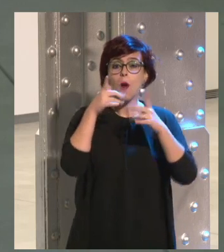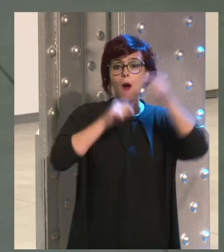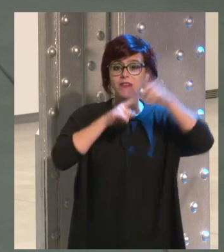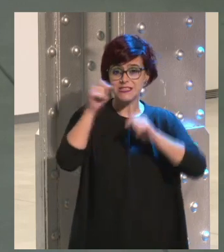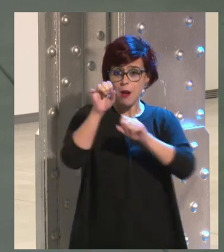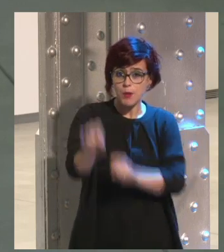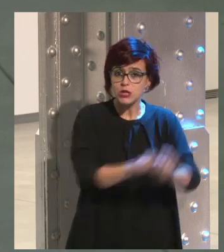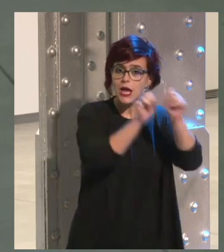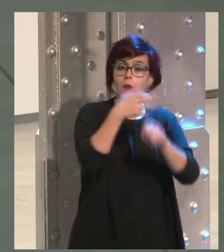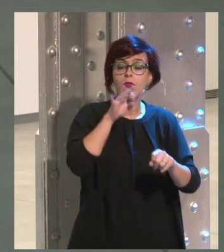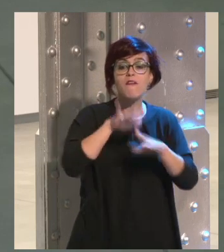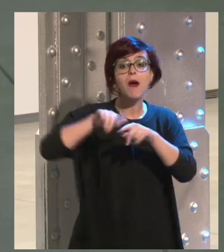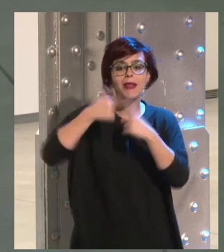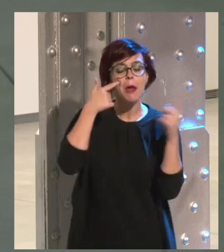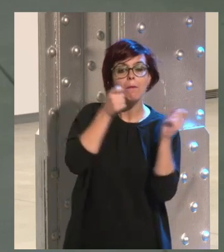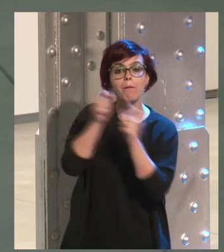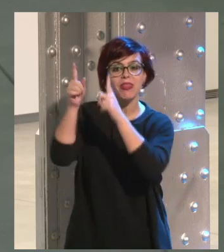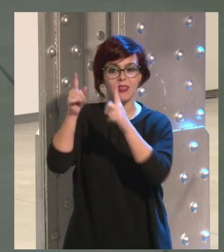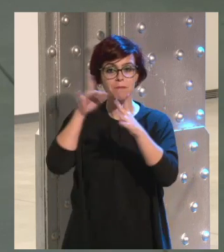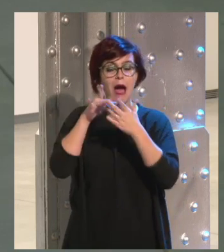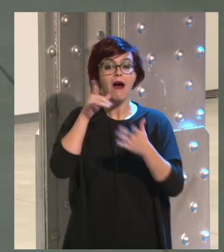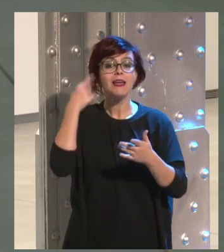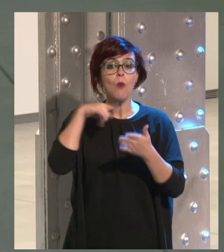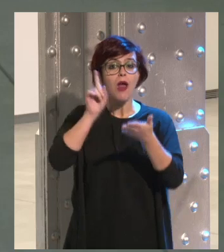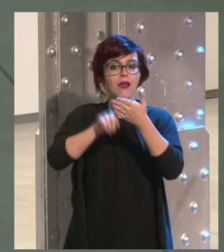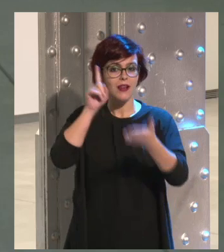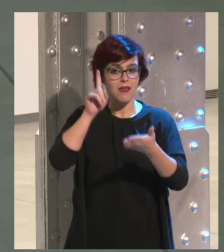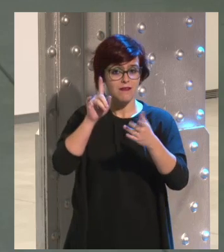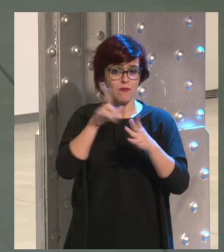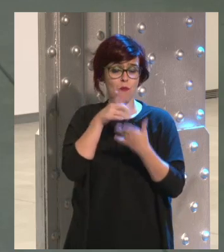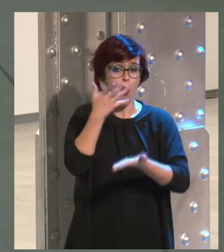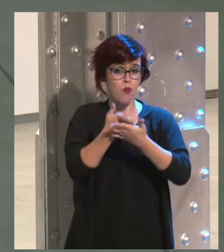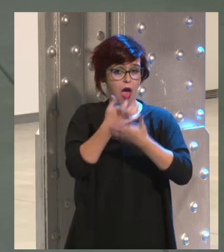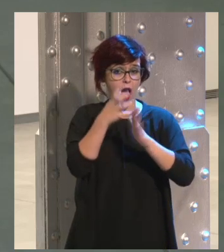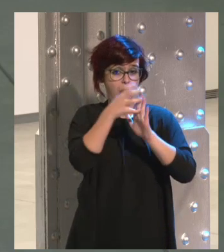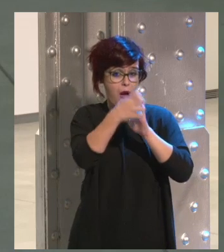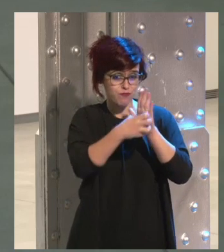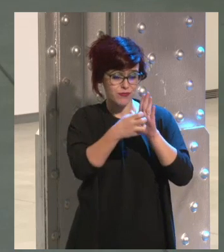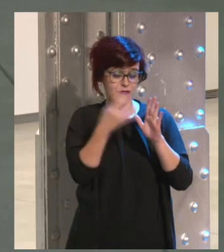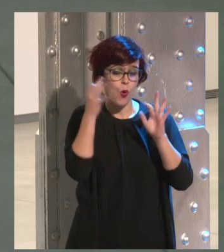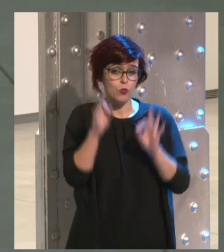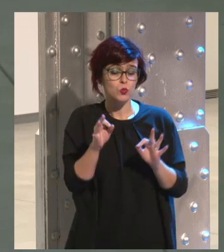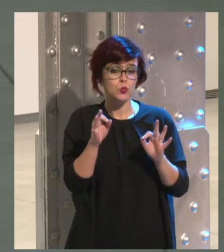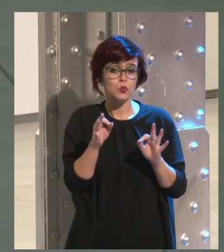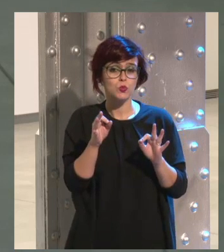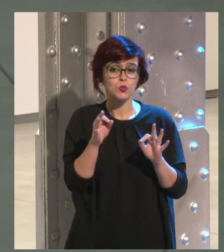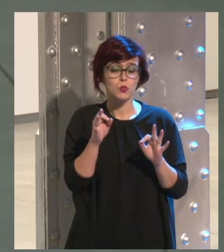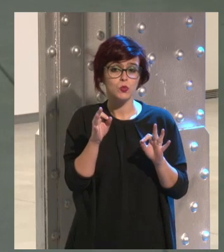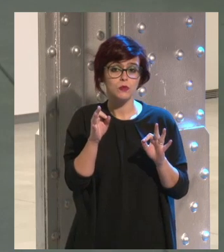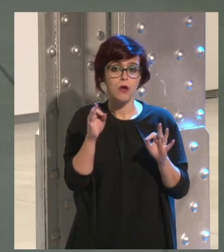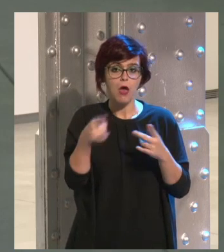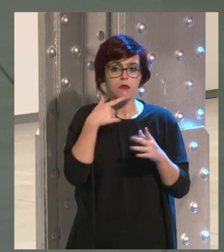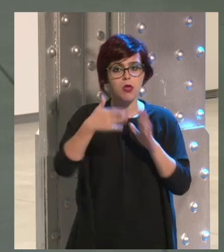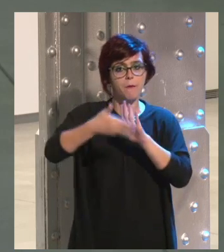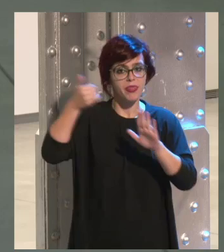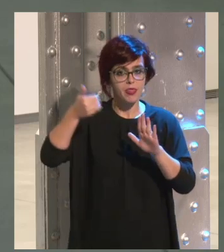ejemplo, sí podía haberse enterado a la familia de que el niño estaba dando clic a una aplicación en la que se le está